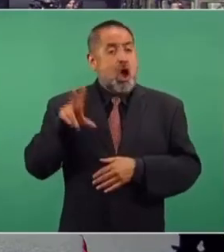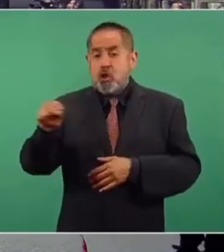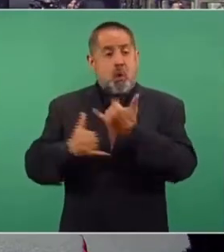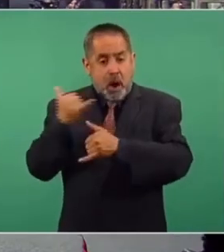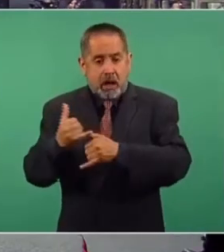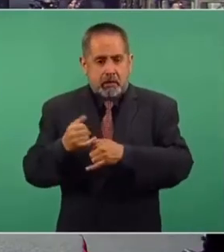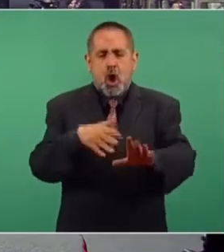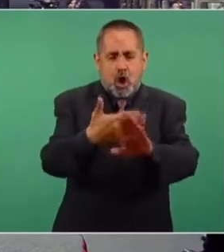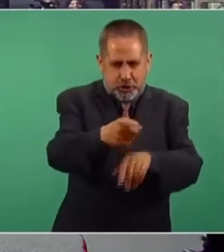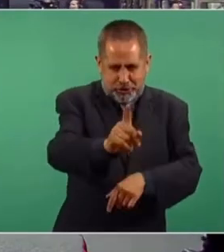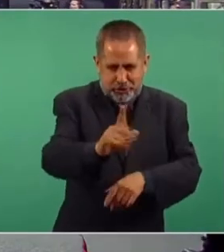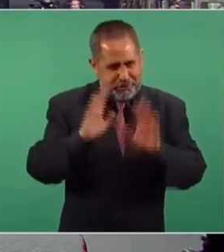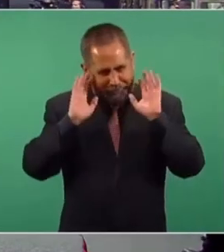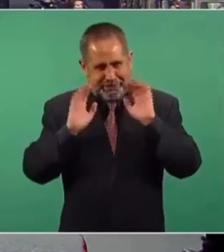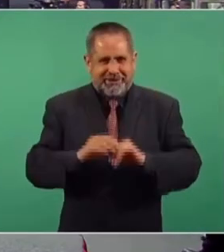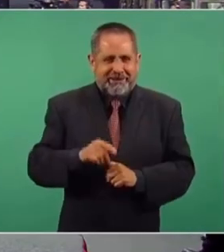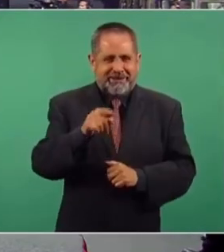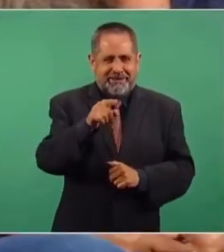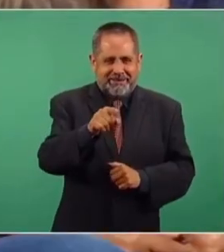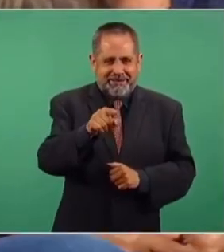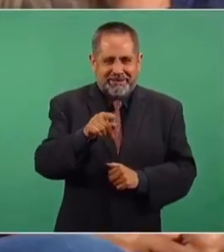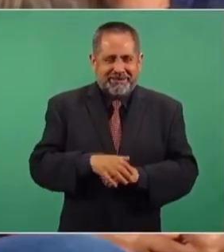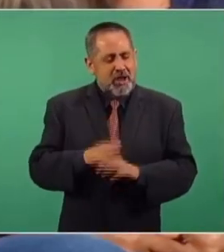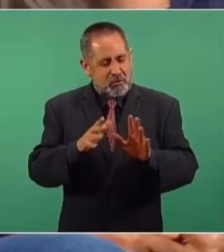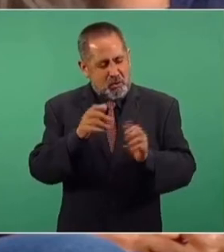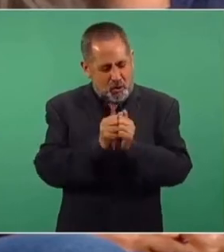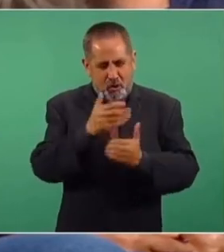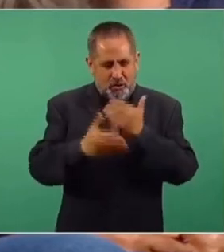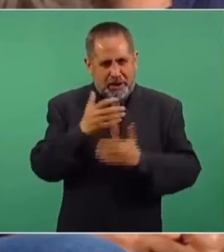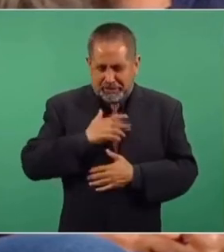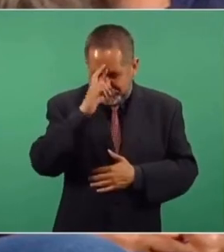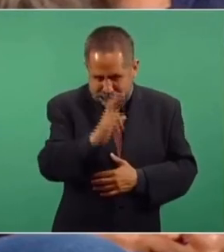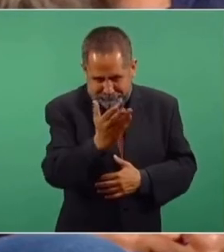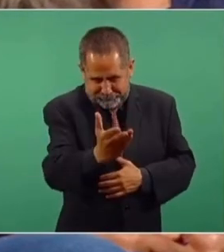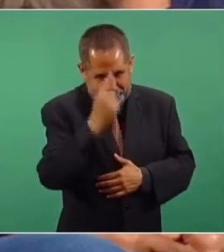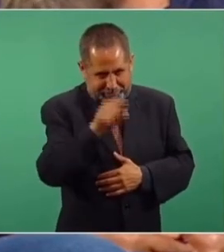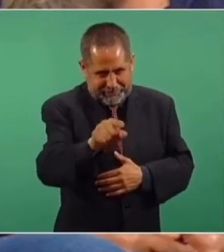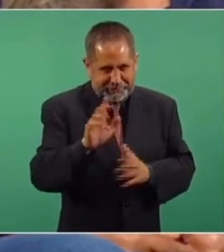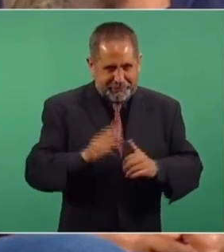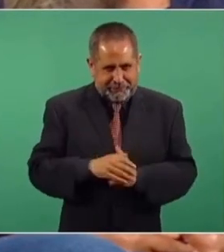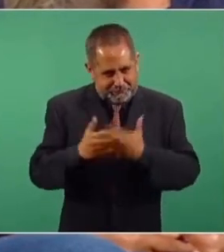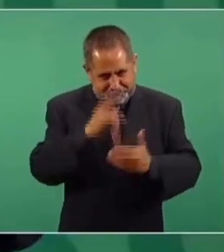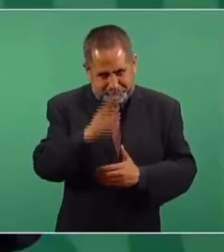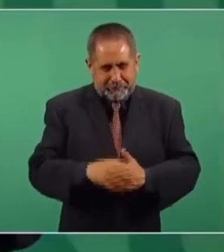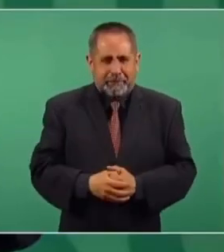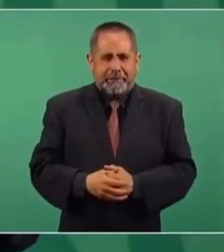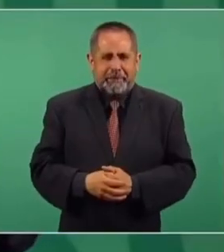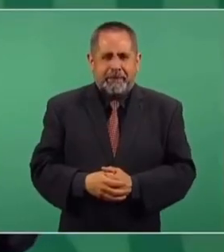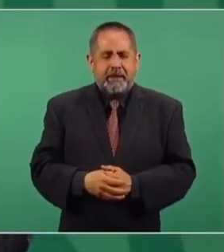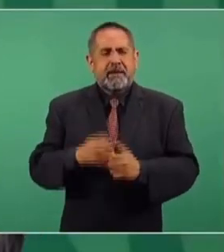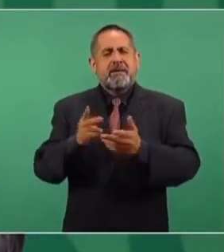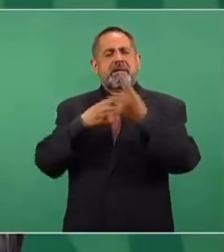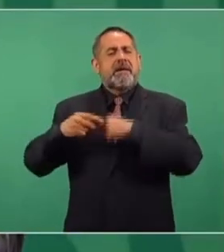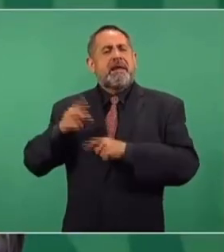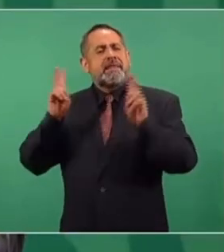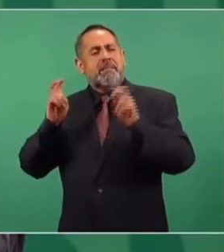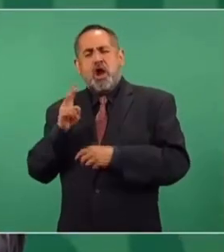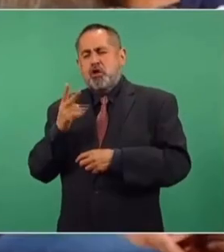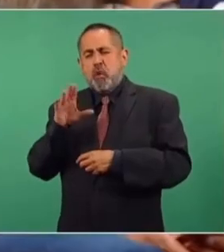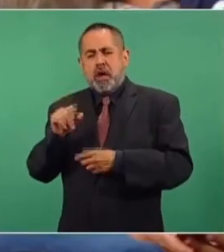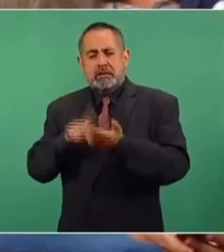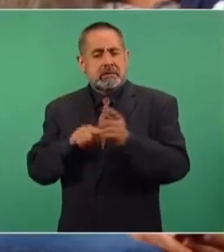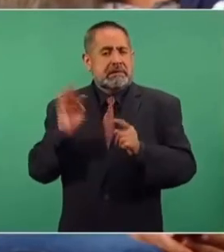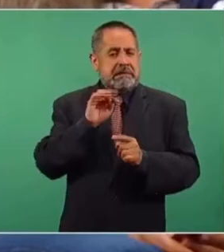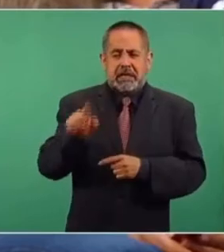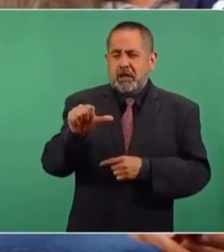Pero no es contigo, ¿eh? Tú, tú mereces todo nuestro respeto. Todo nuestro respeto. Regresando al tema de Dos Bocas, presidente, entonces considera que